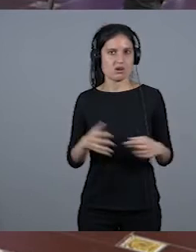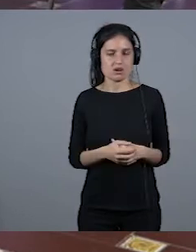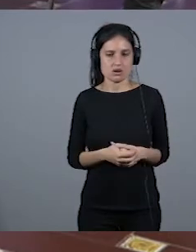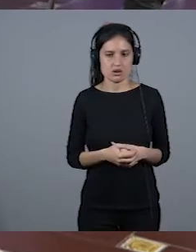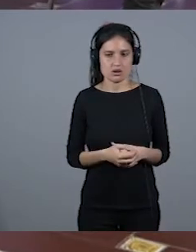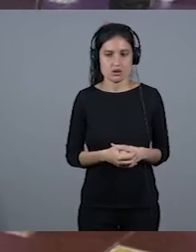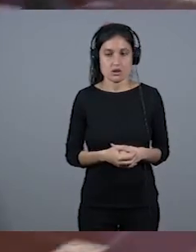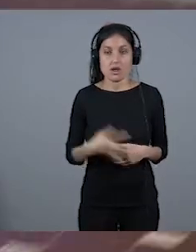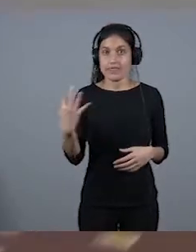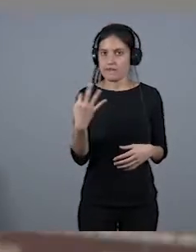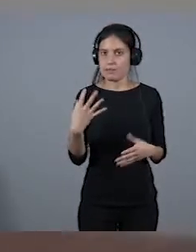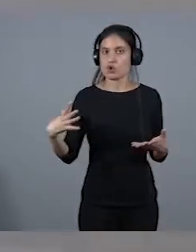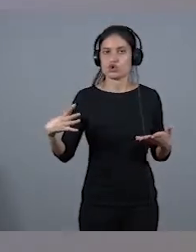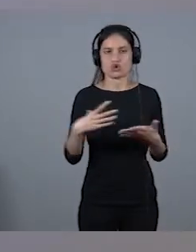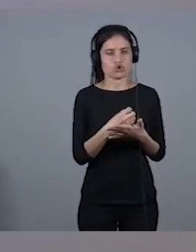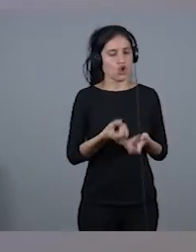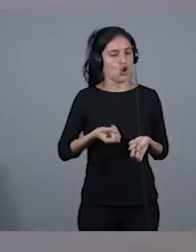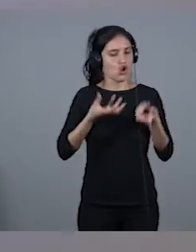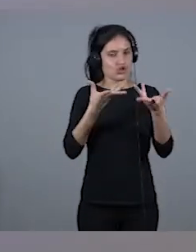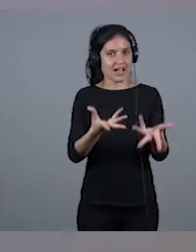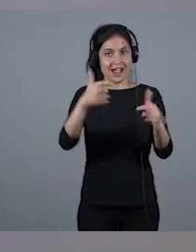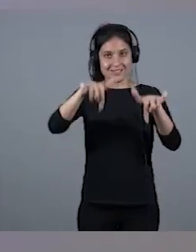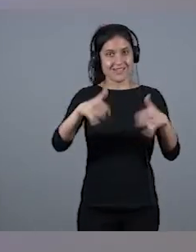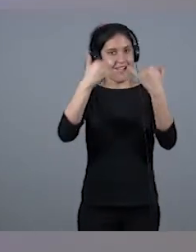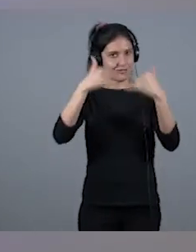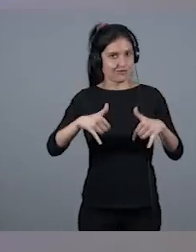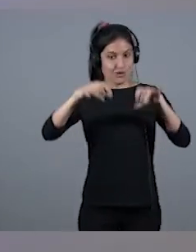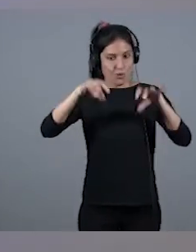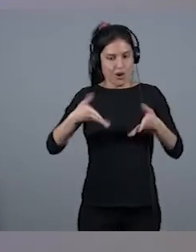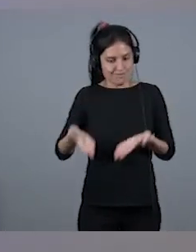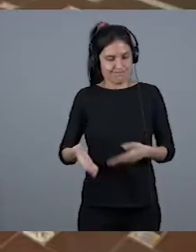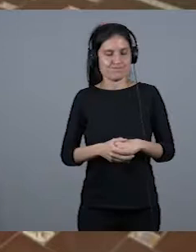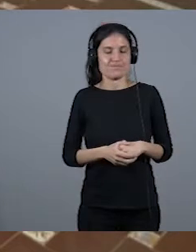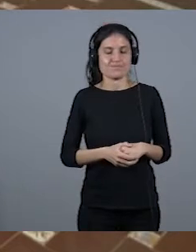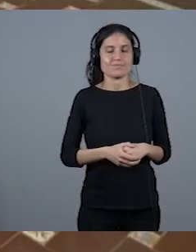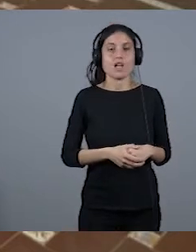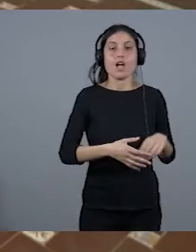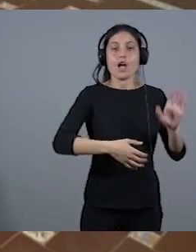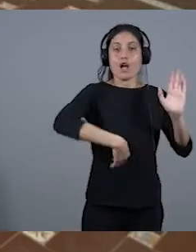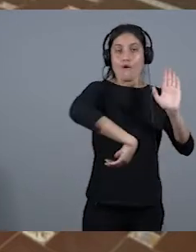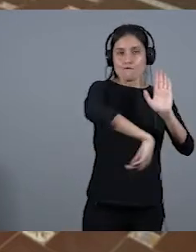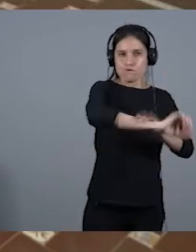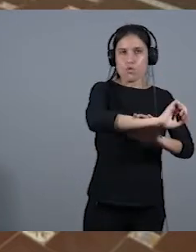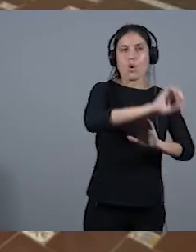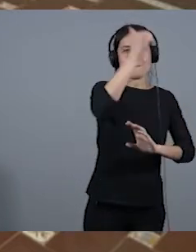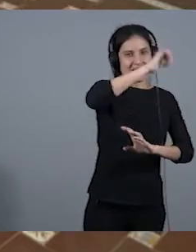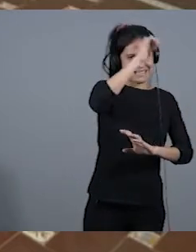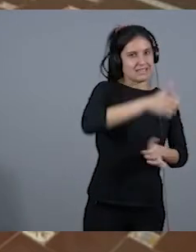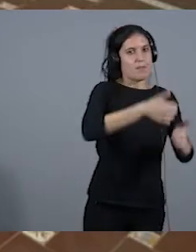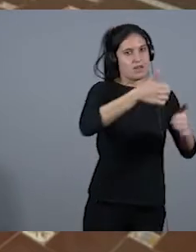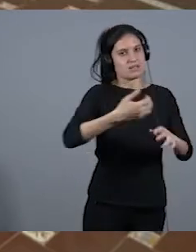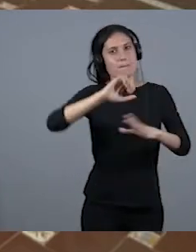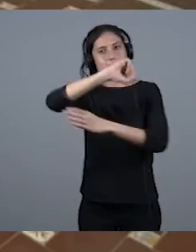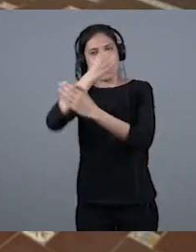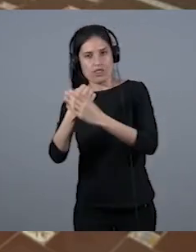Debemos de contar todo, y máximo en un acto como este, que se dio más en el fútbol que en el baloncesto, porque yo hice información futbolística,